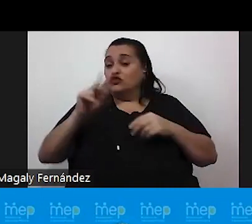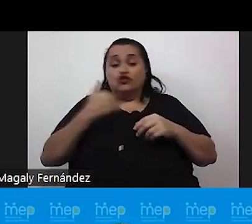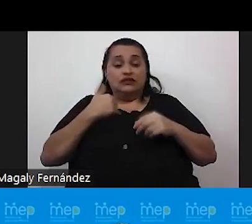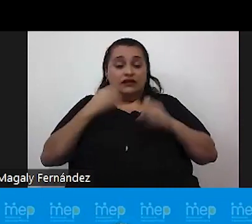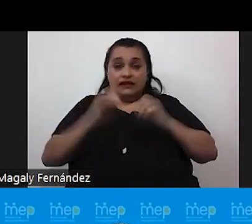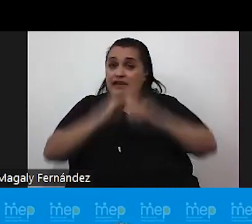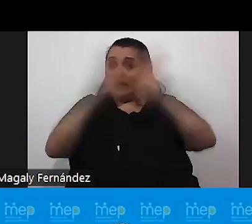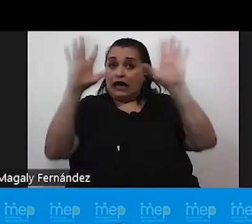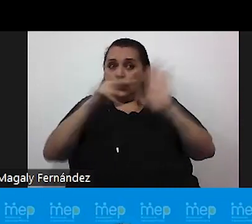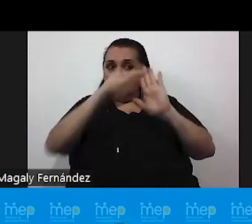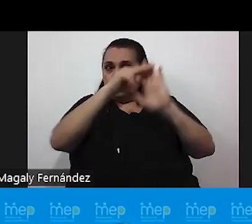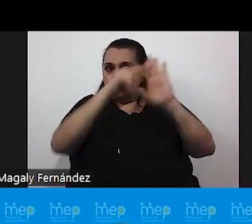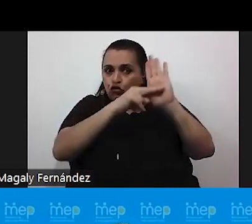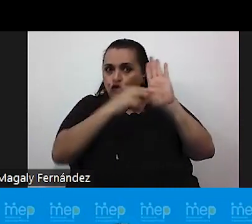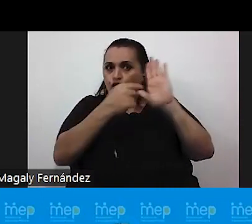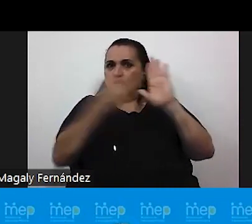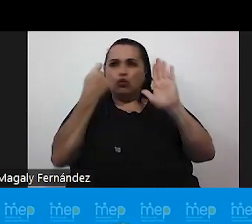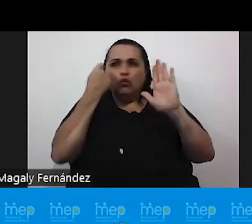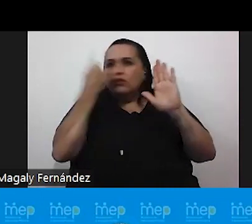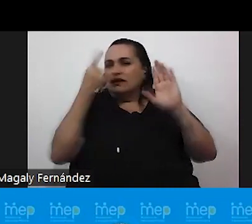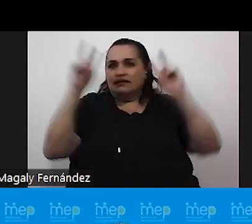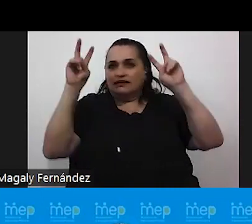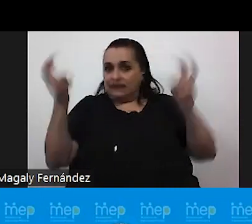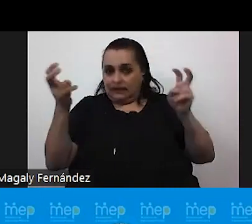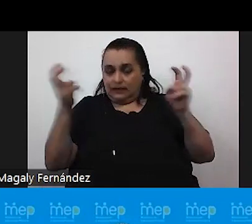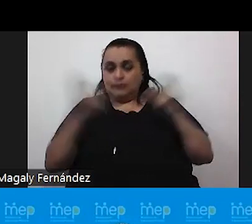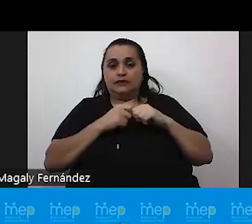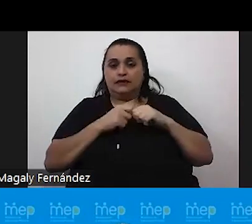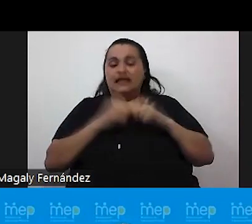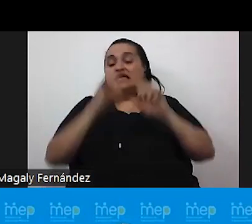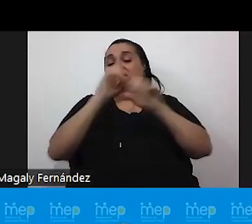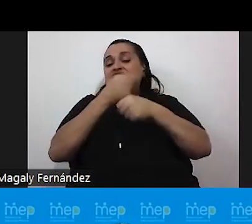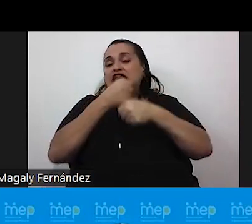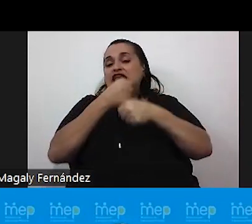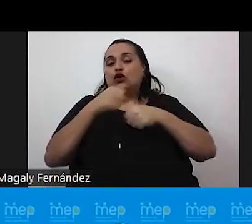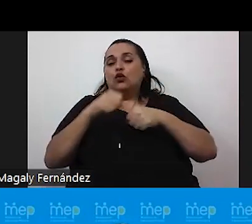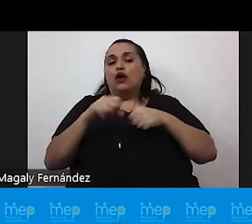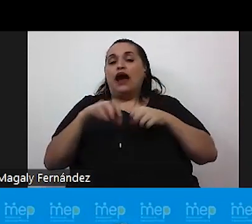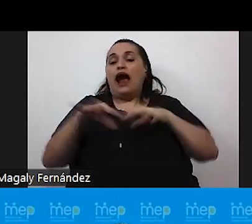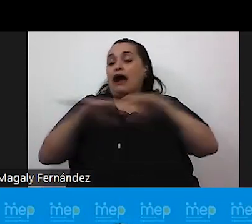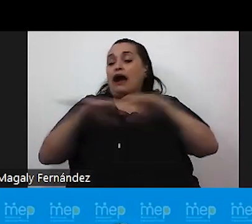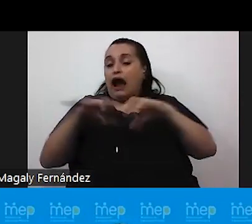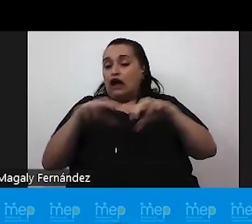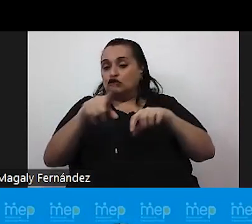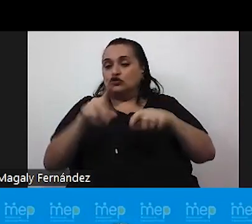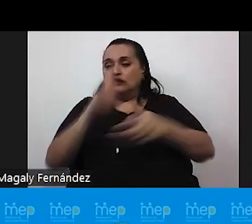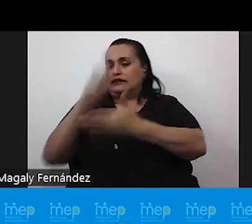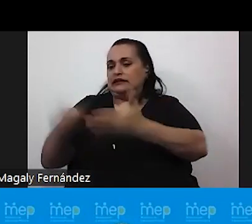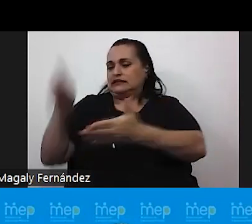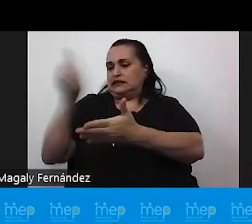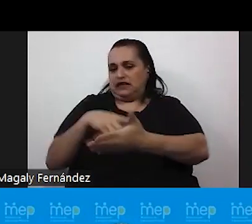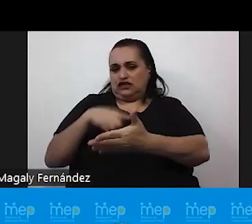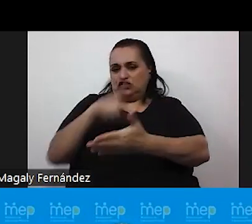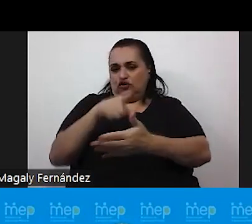la norma o no comprendían el tema y realizaron actos discriminatorios que llevaron a procesos